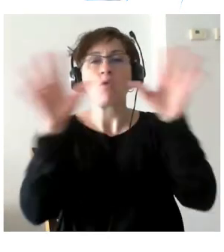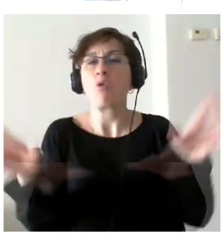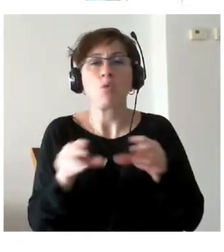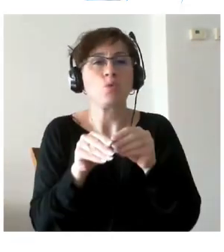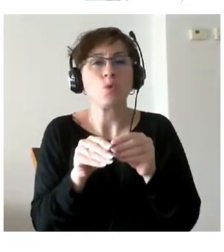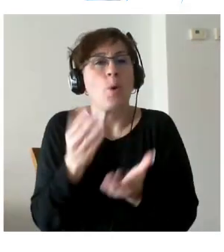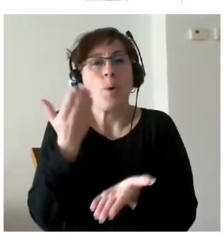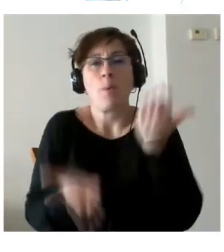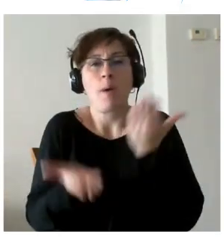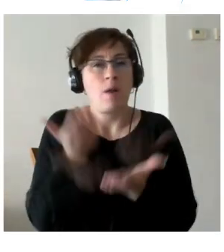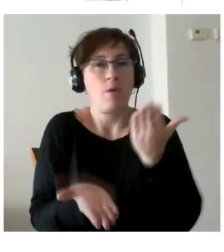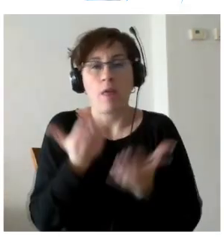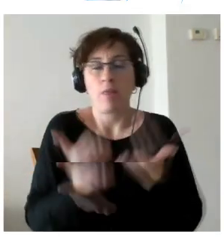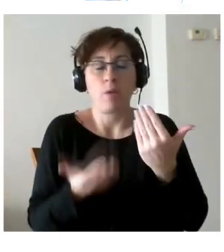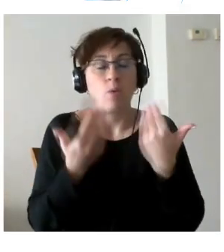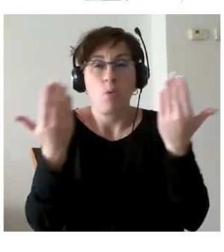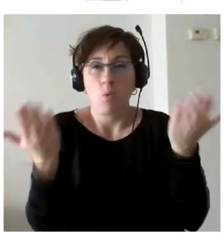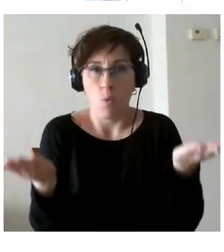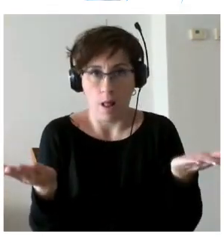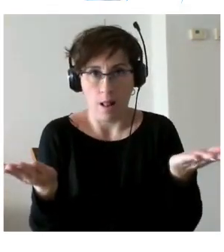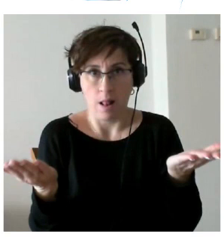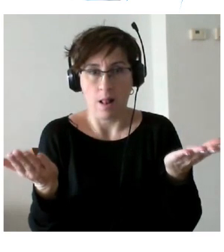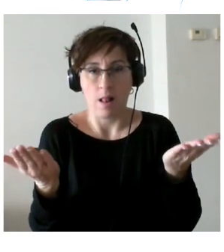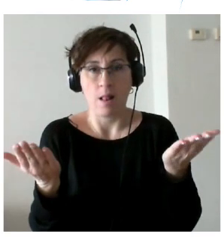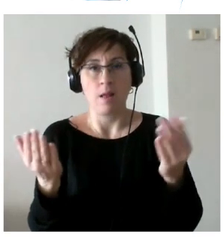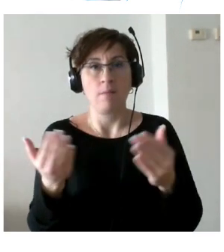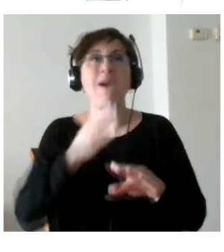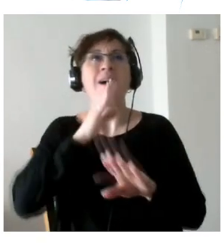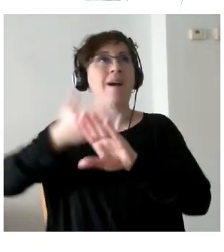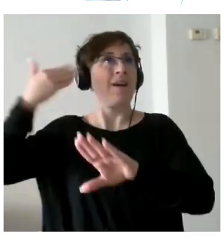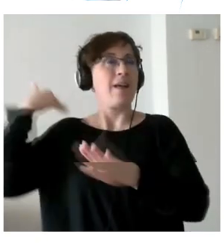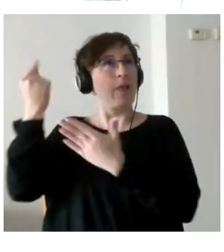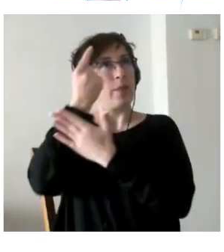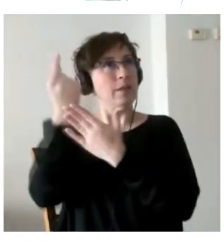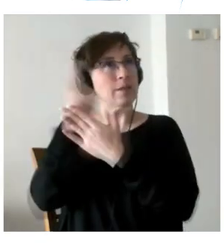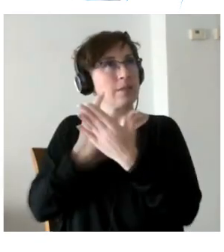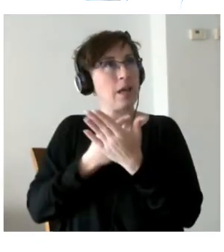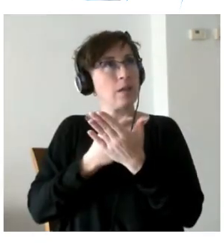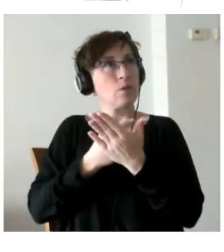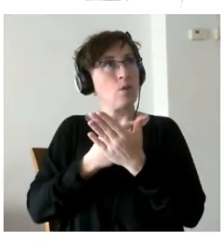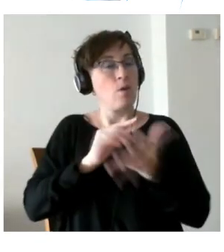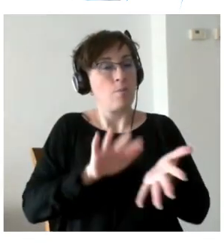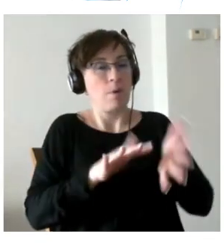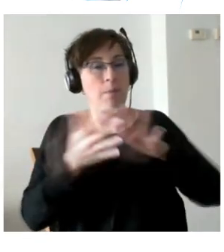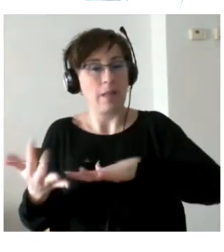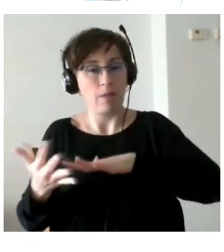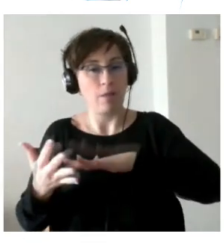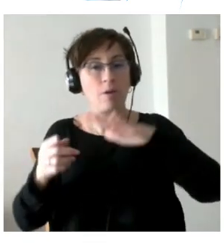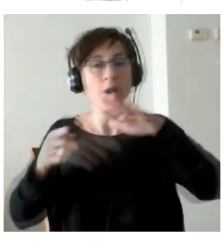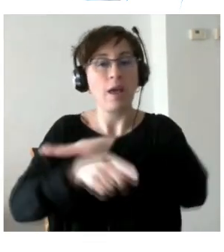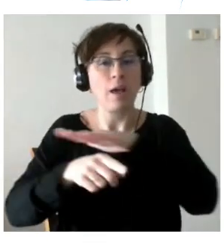covaloraciones se hacen con respecto a su diseño a su implementación a la ejecución y a los resultados que ha obtenido.